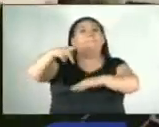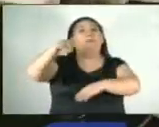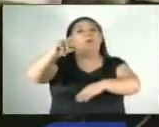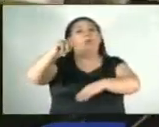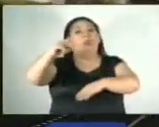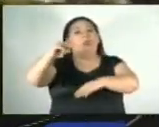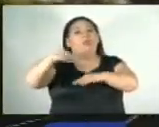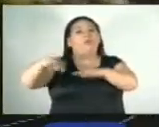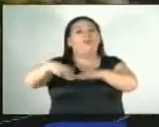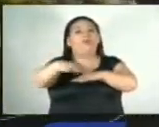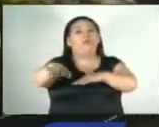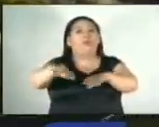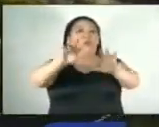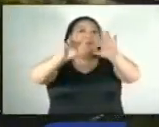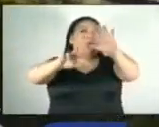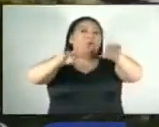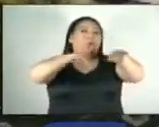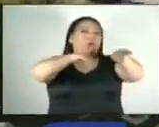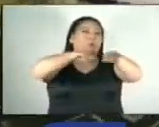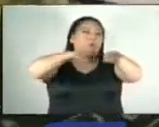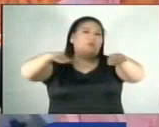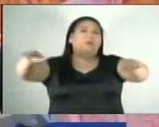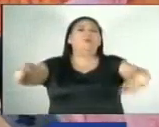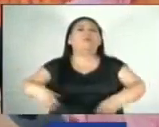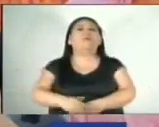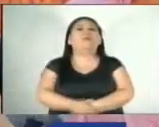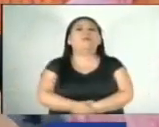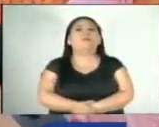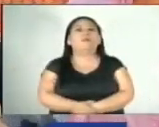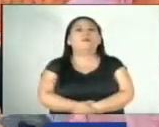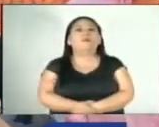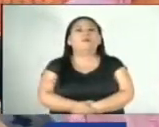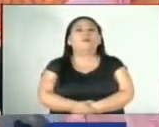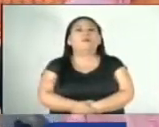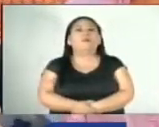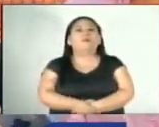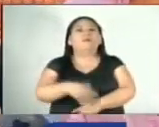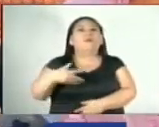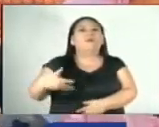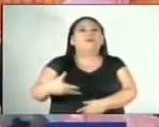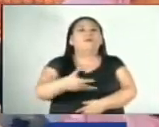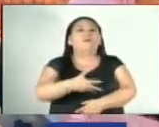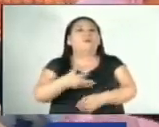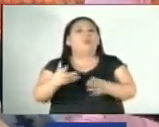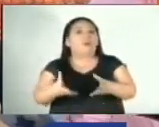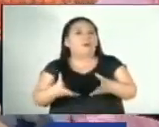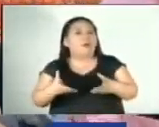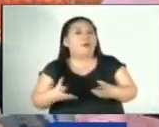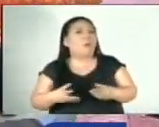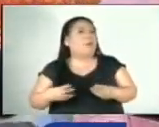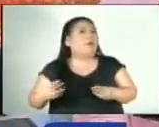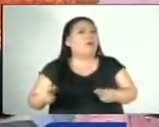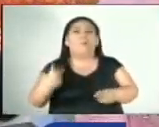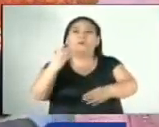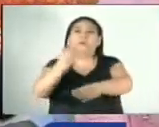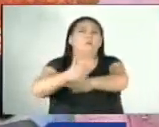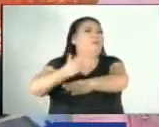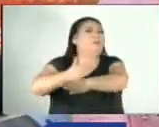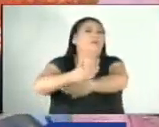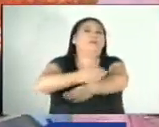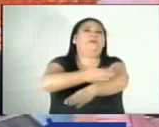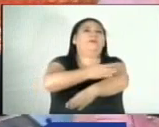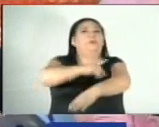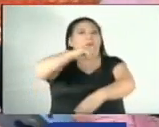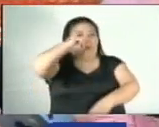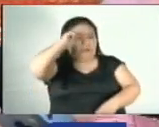Santa Tecla son ocho carriles, indicó el funcionario. Principalmente porque queremos avanzar aún más rápido de lo que estamos haciendo